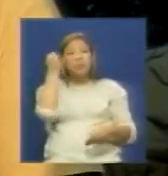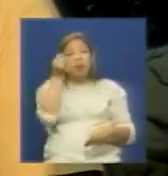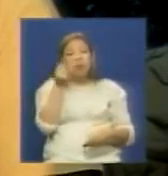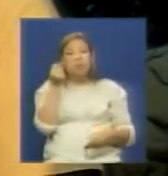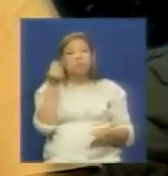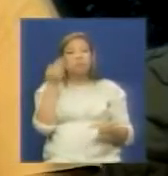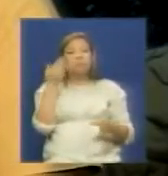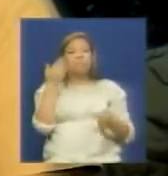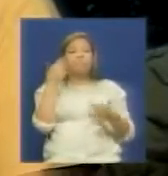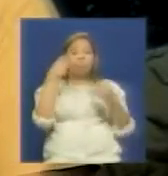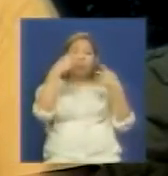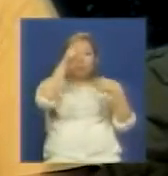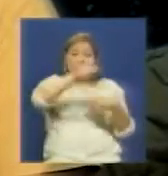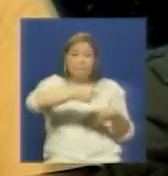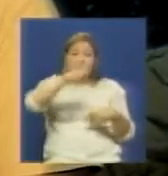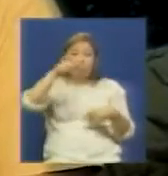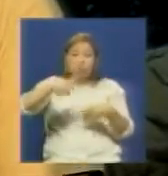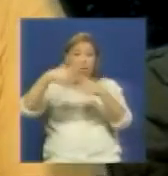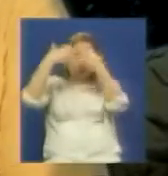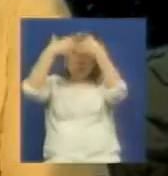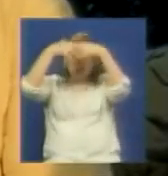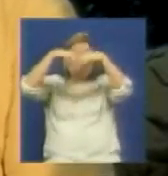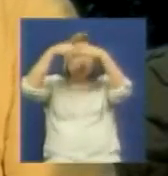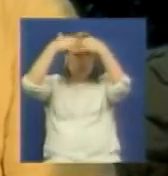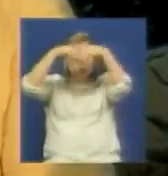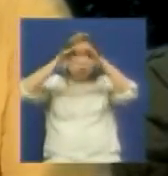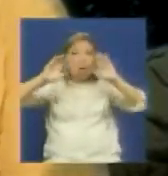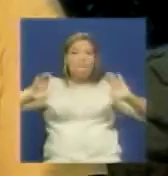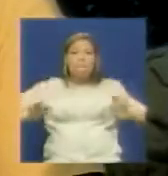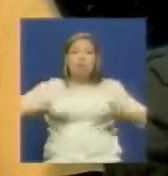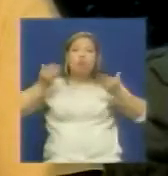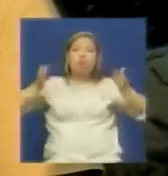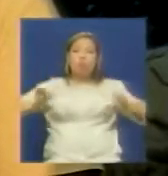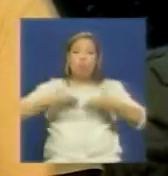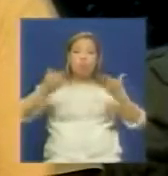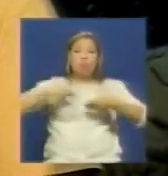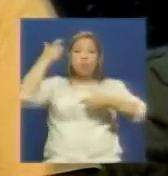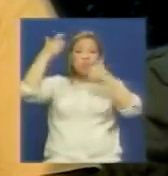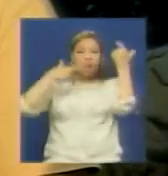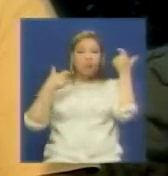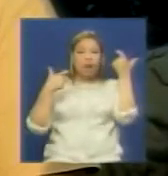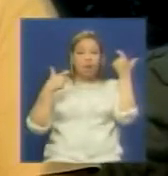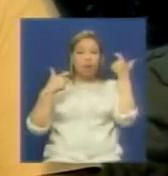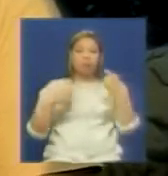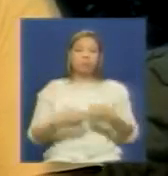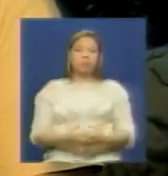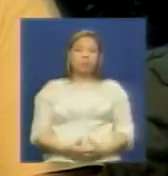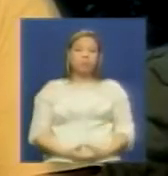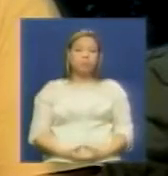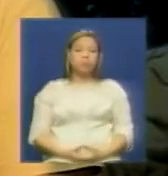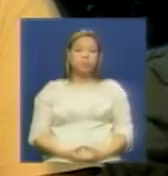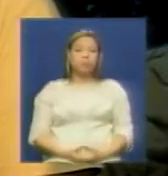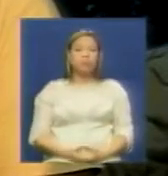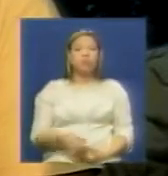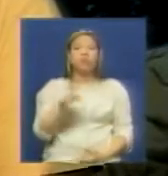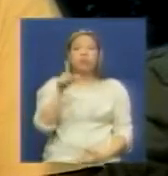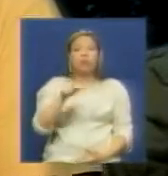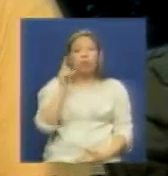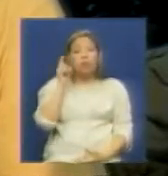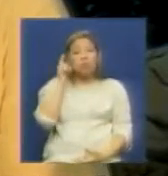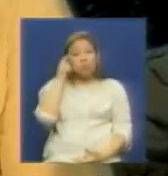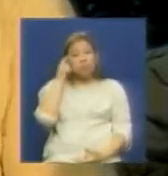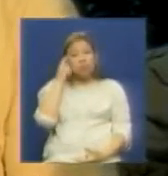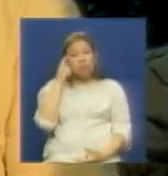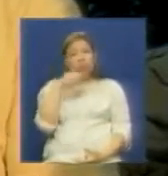crear conciencia retomar de nuevo la senda que nos enseñó el comandante Hugo Rafael Chávez Fría y el escenario está